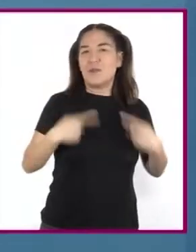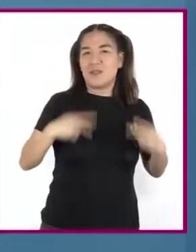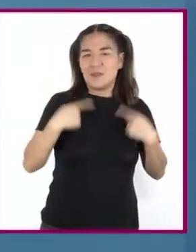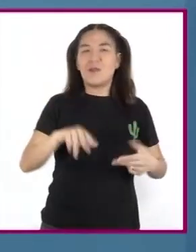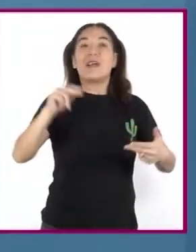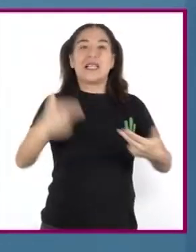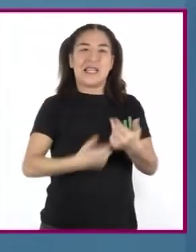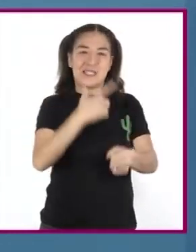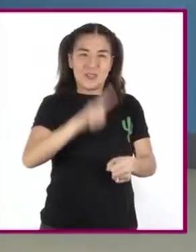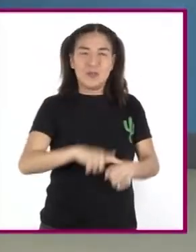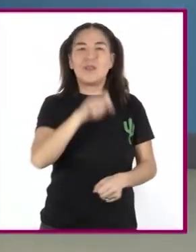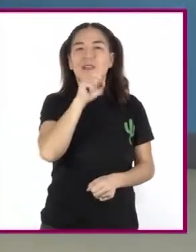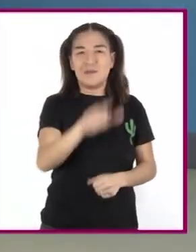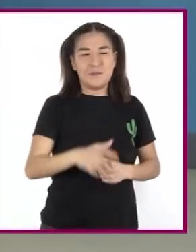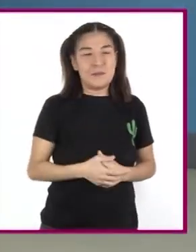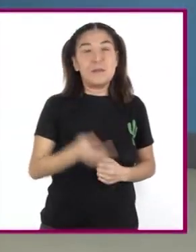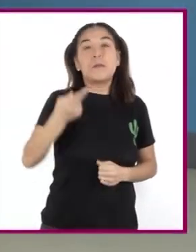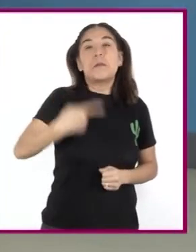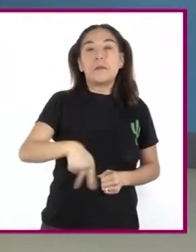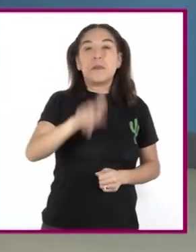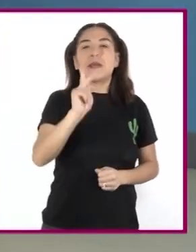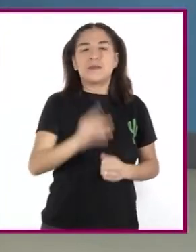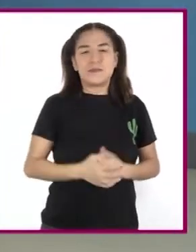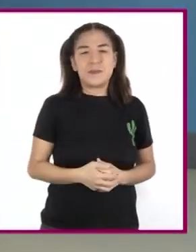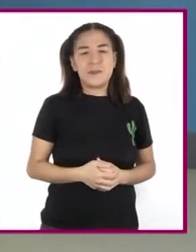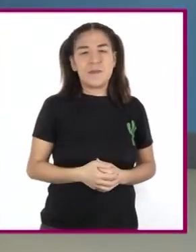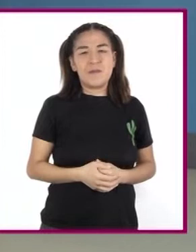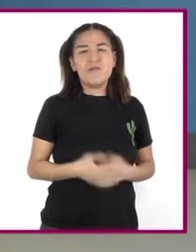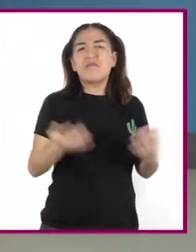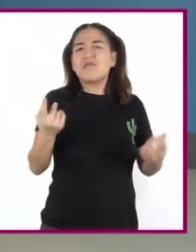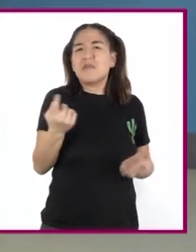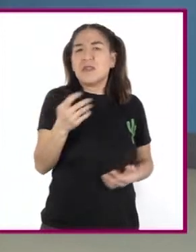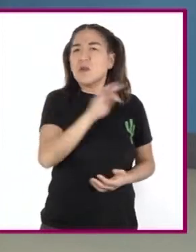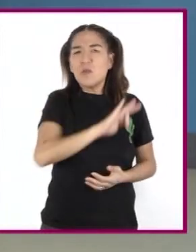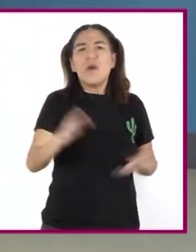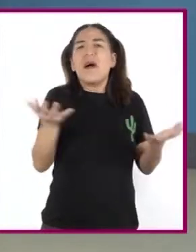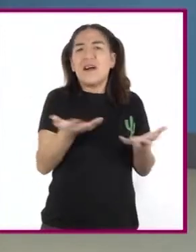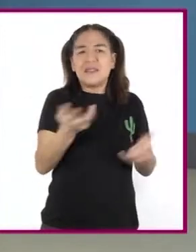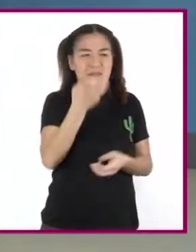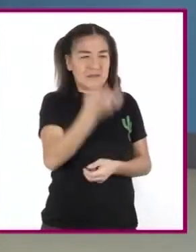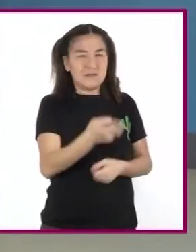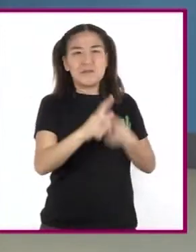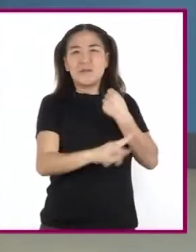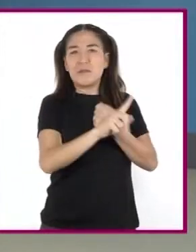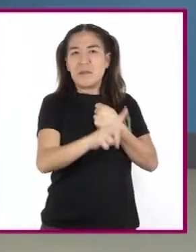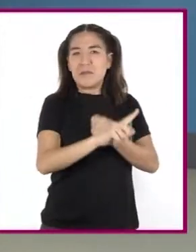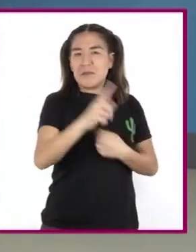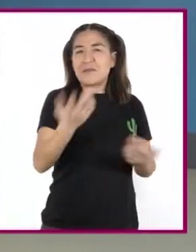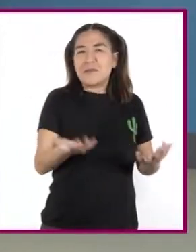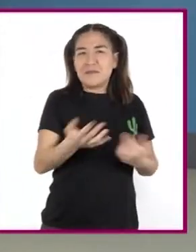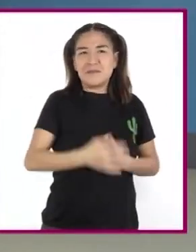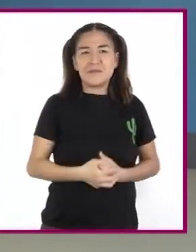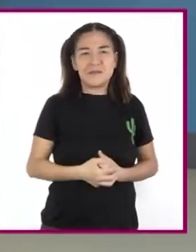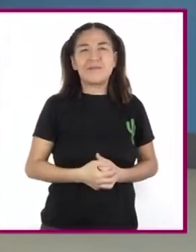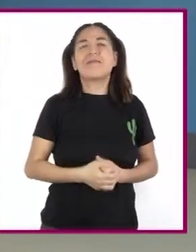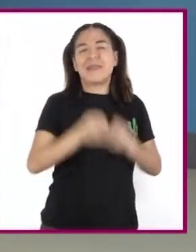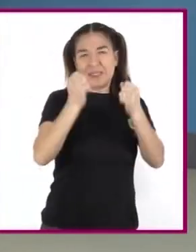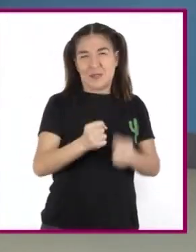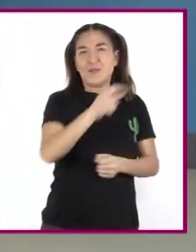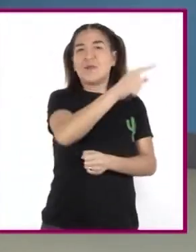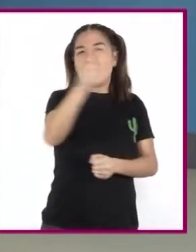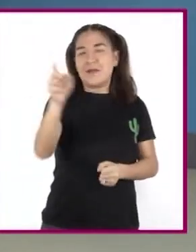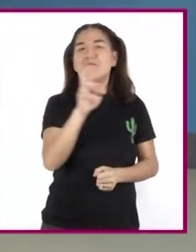Pero, ¿qué hacer ante los conflictos? De seguro, la mayoría de ustedes